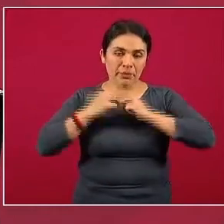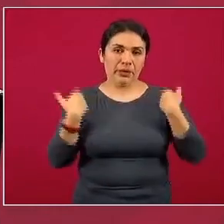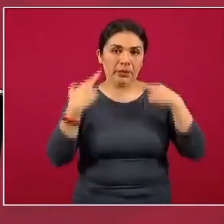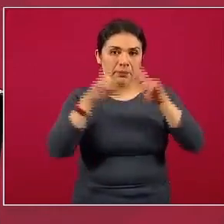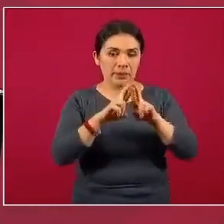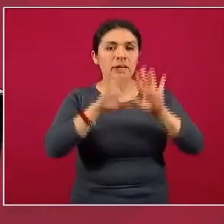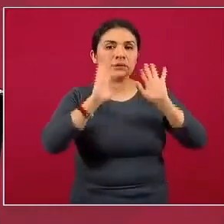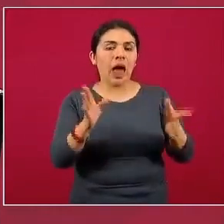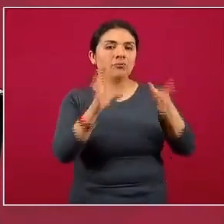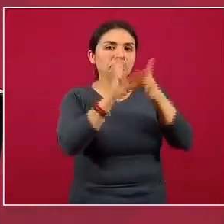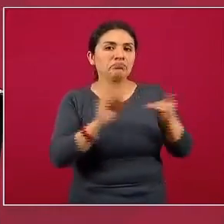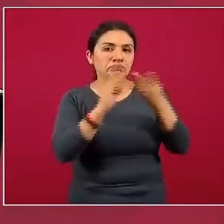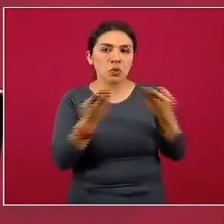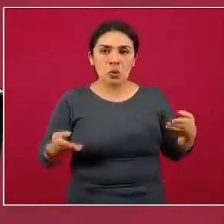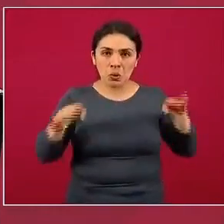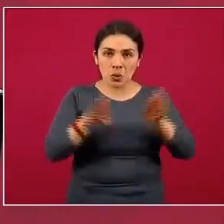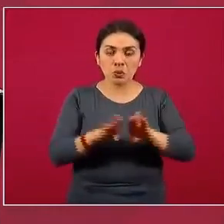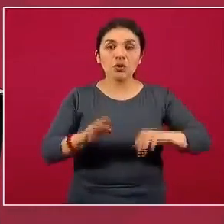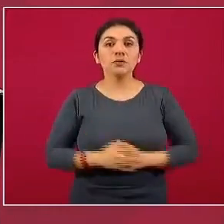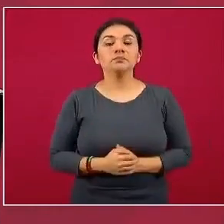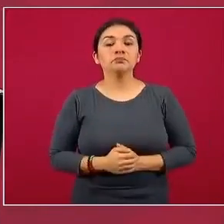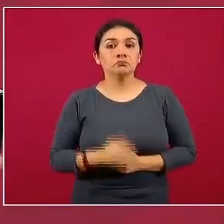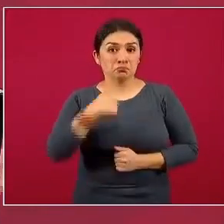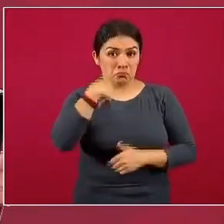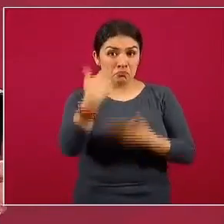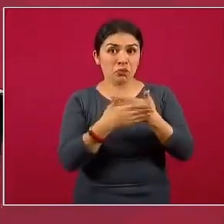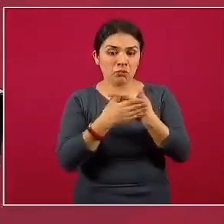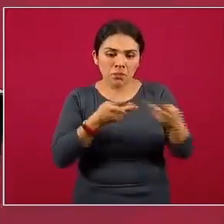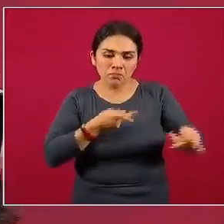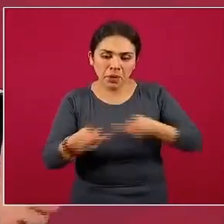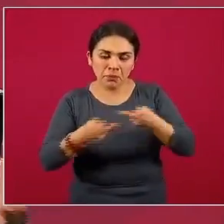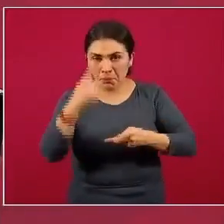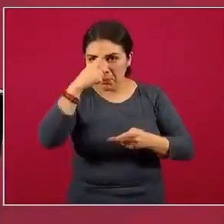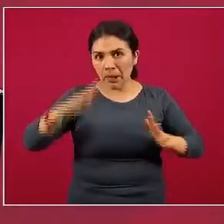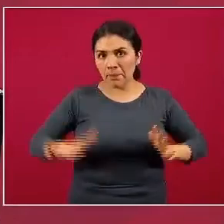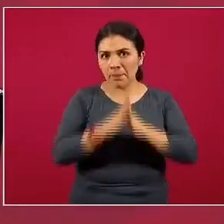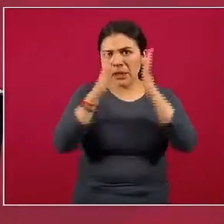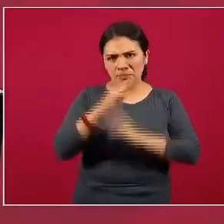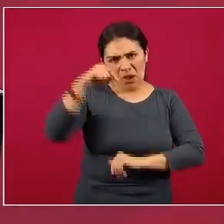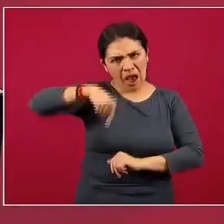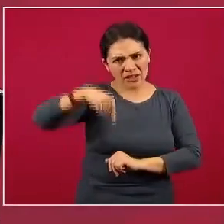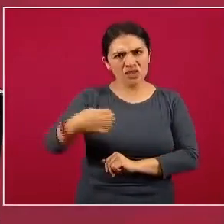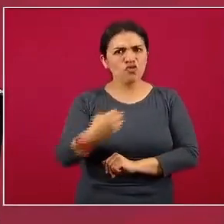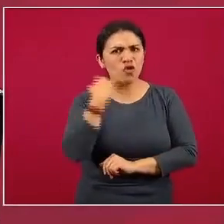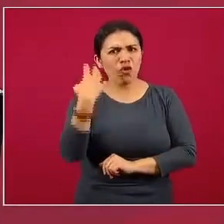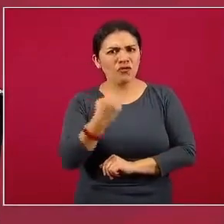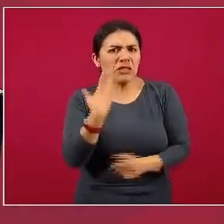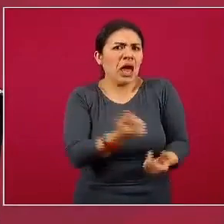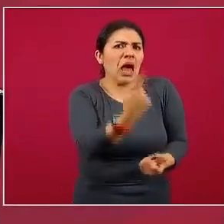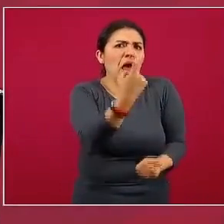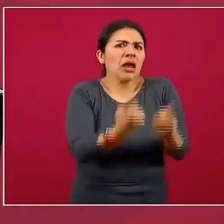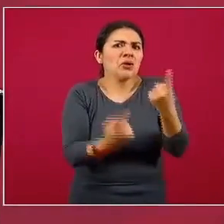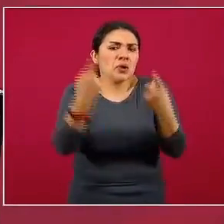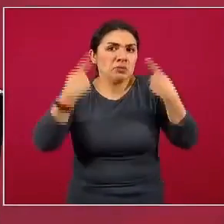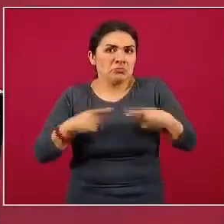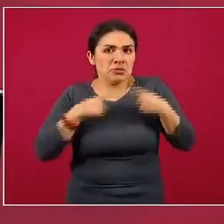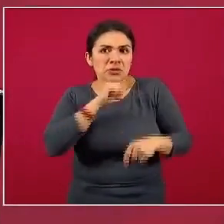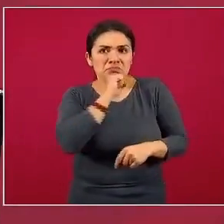recibí las conclusiones. Estamos planeando que participen aquí en la conferencia algunas de las